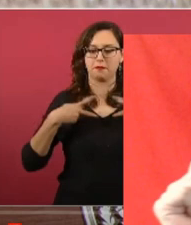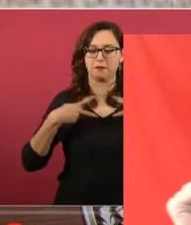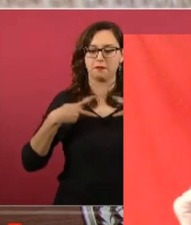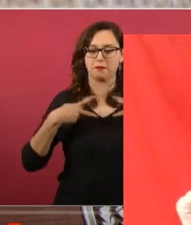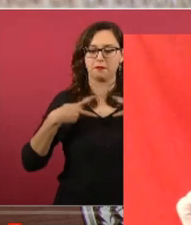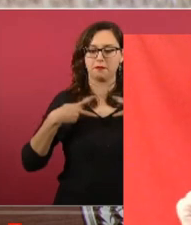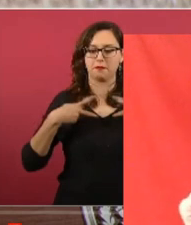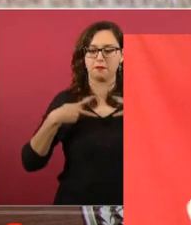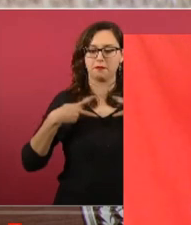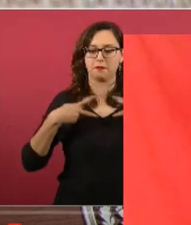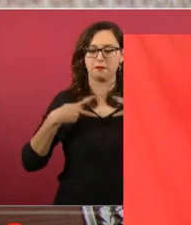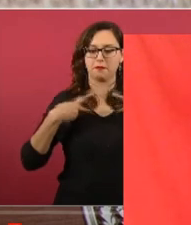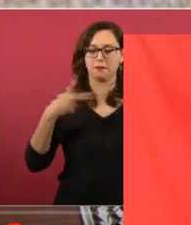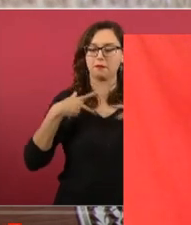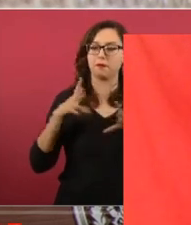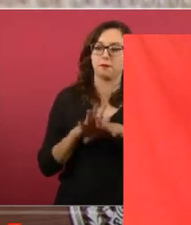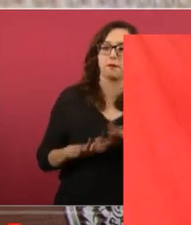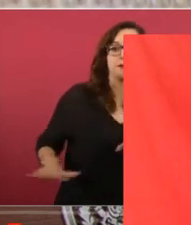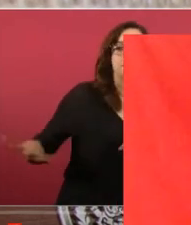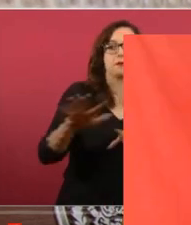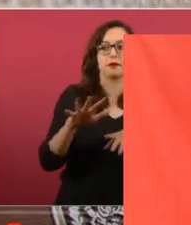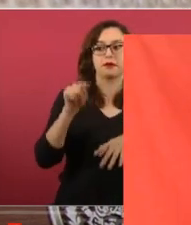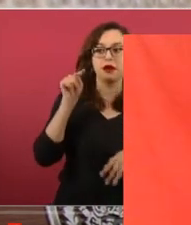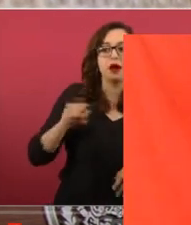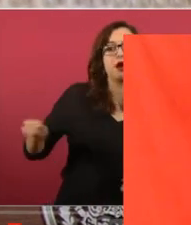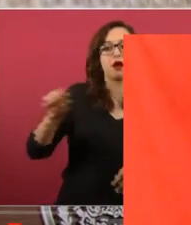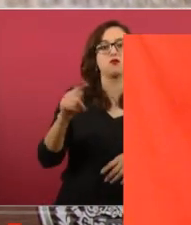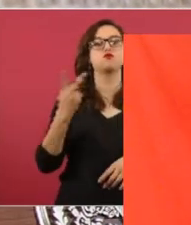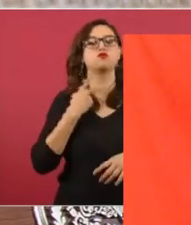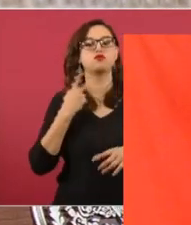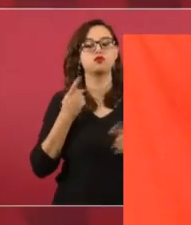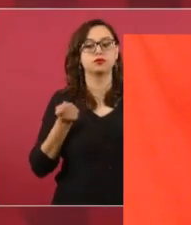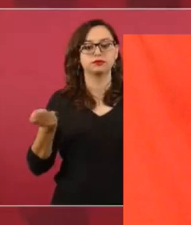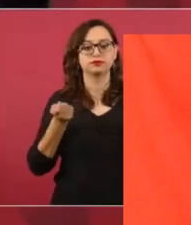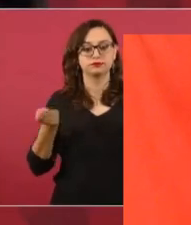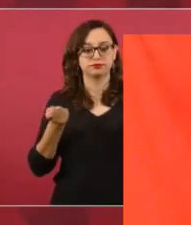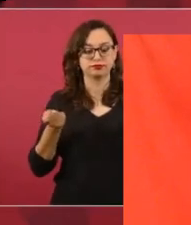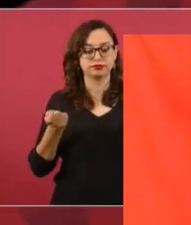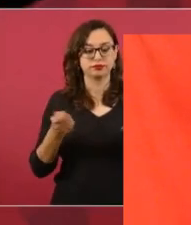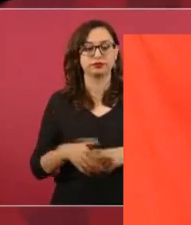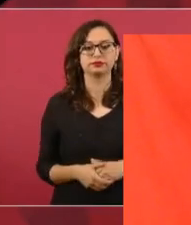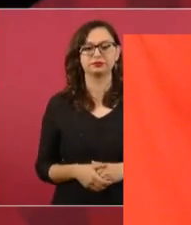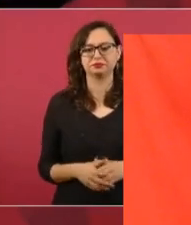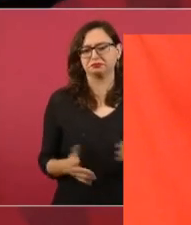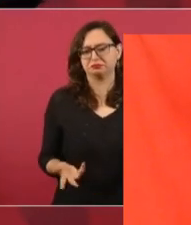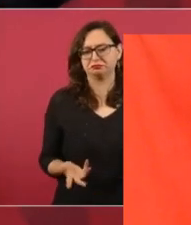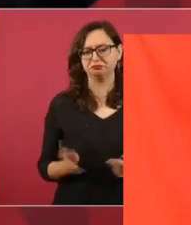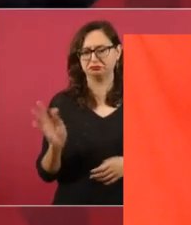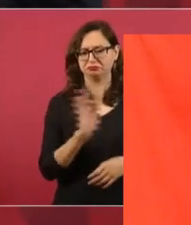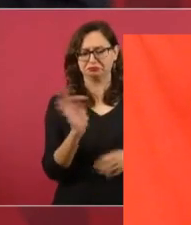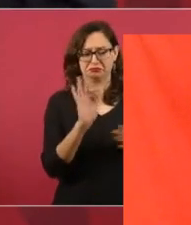Sigamos escuchando. Es la gente. Entonces, pueden estar arriba